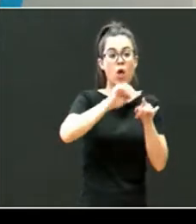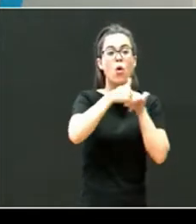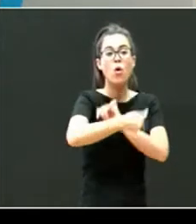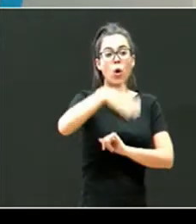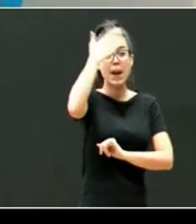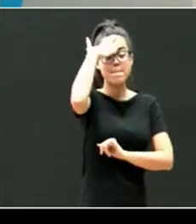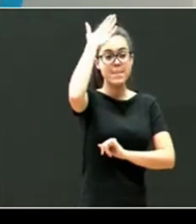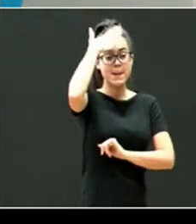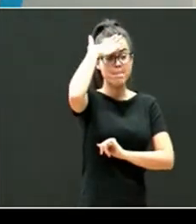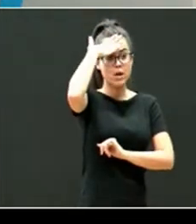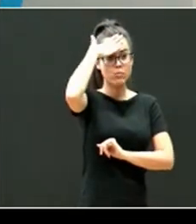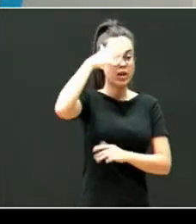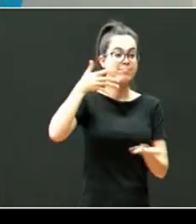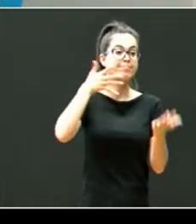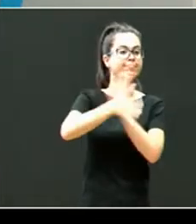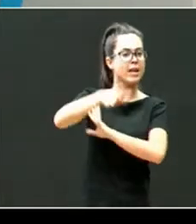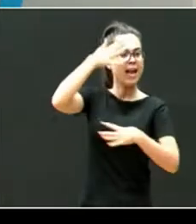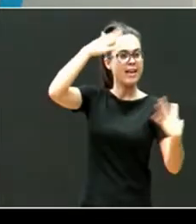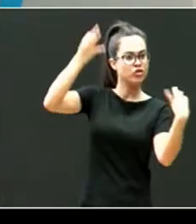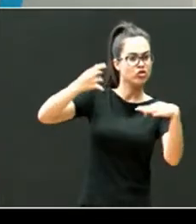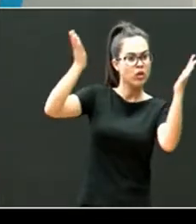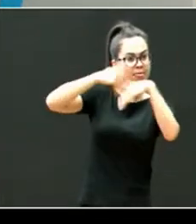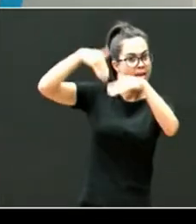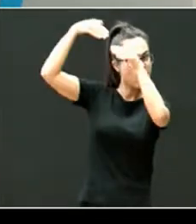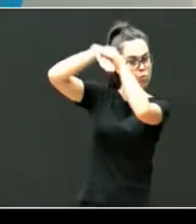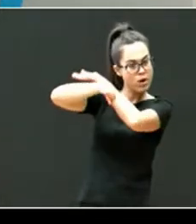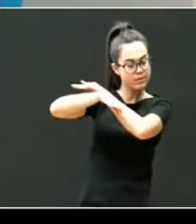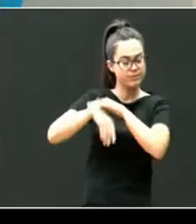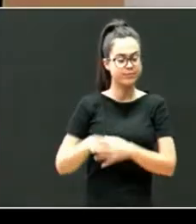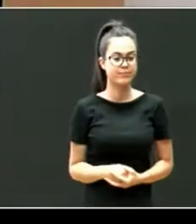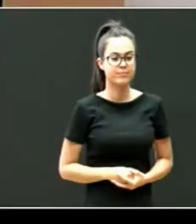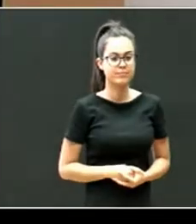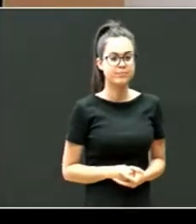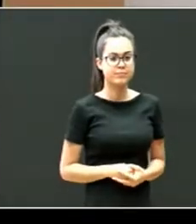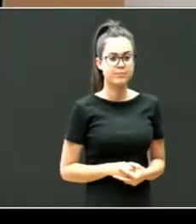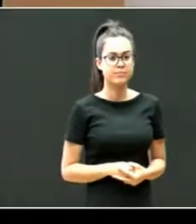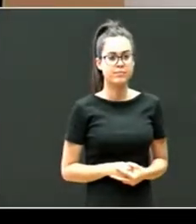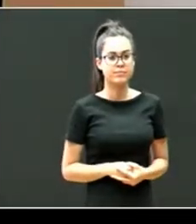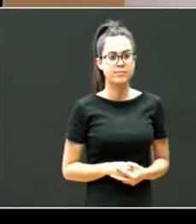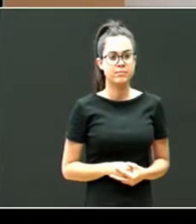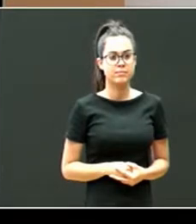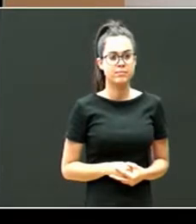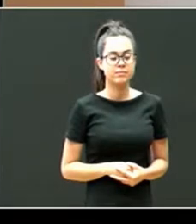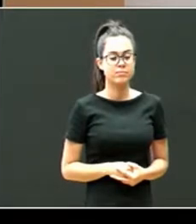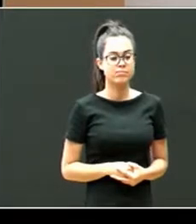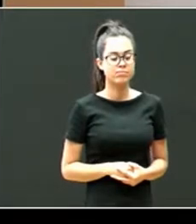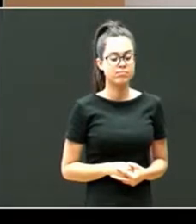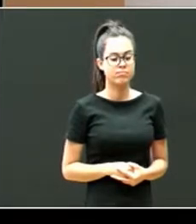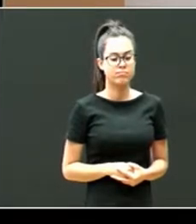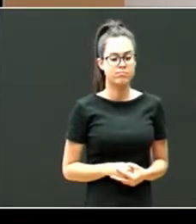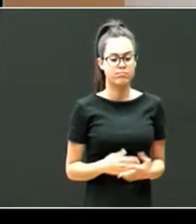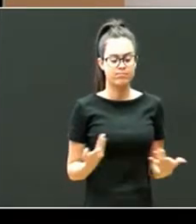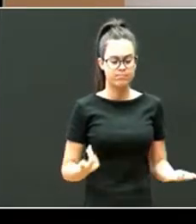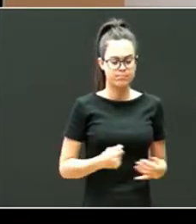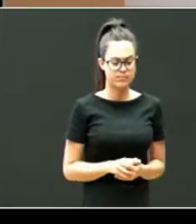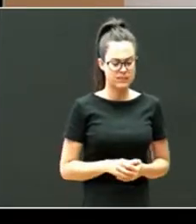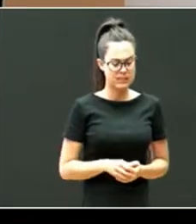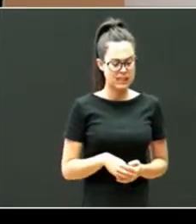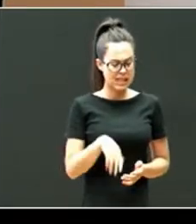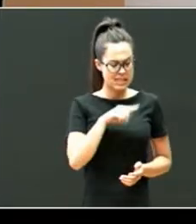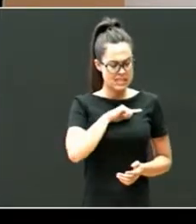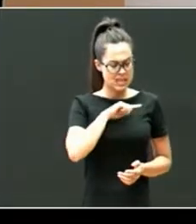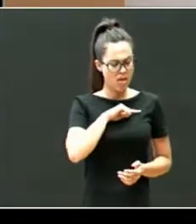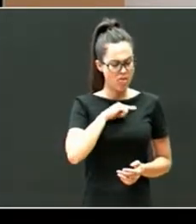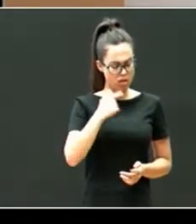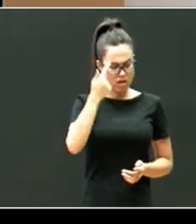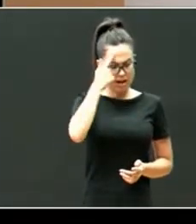implícita que no es consciente que es una memoria más inconsciente que no recuerdas teniendo la sensación de que recuerdas pero